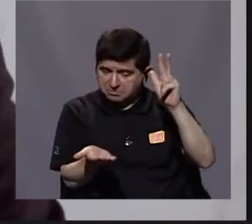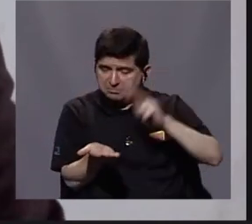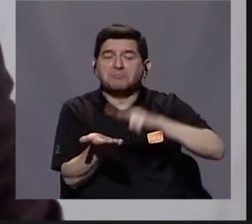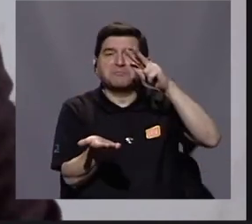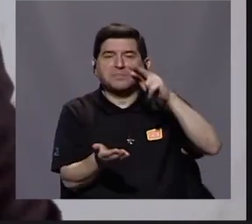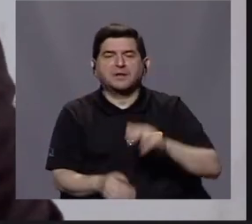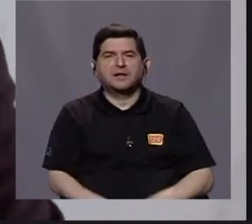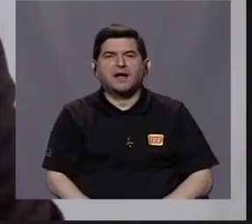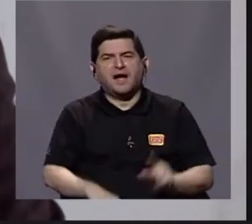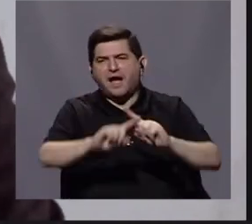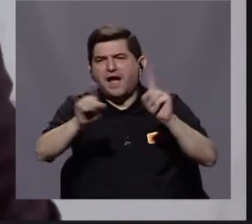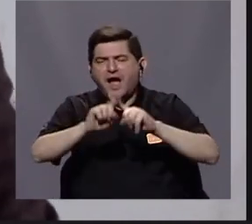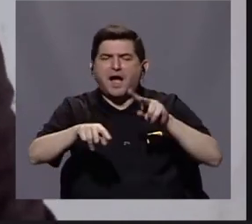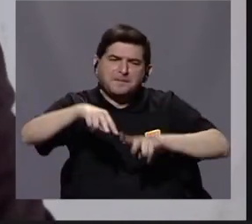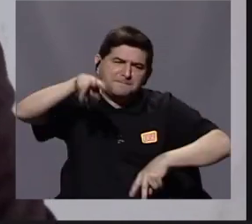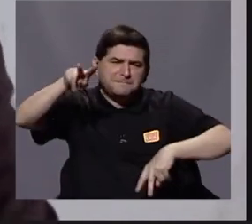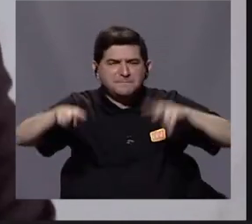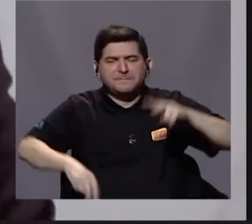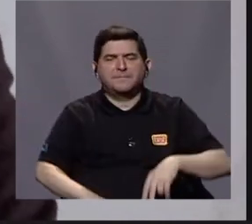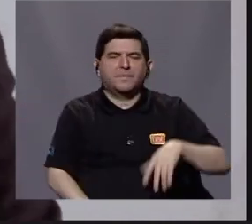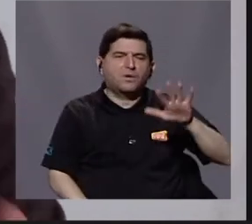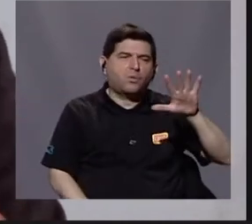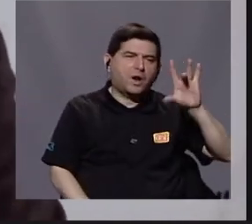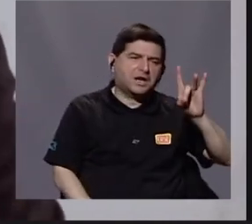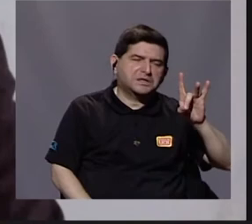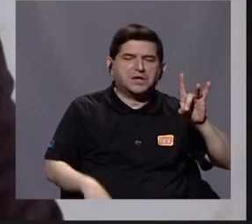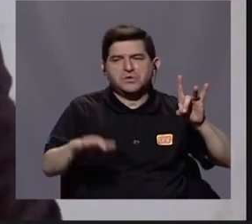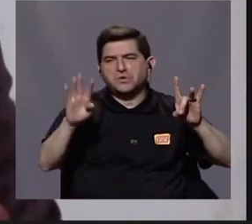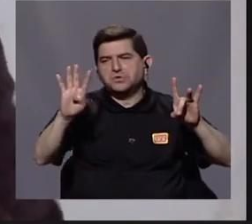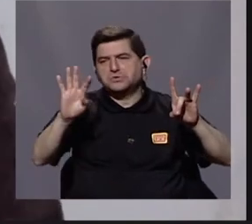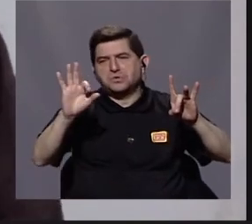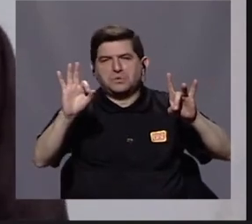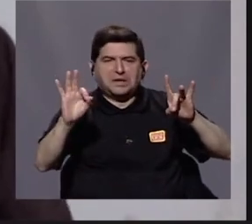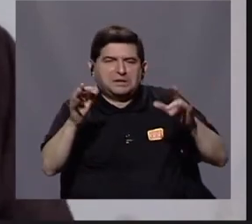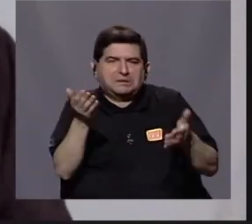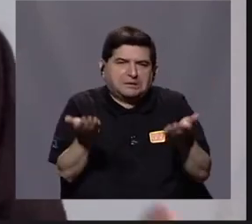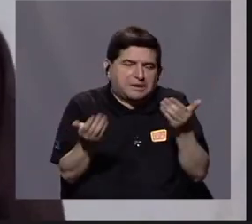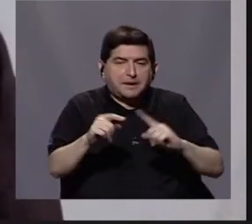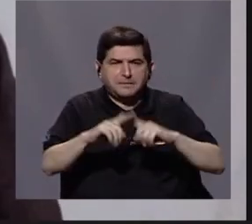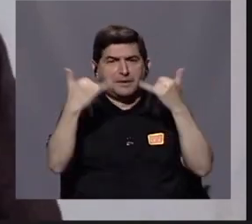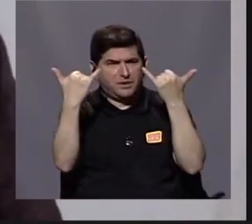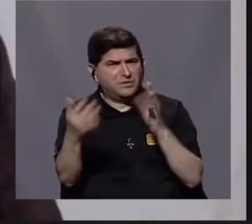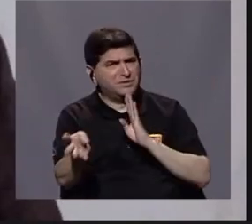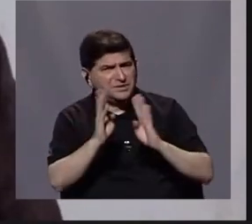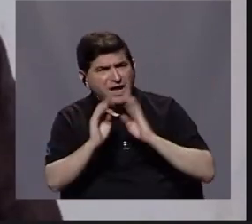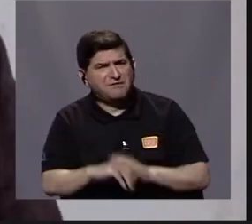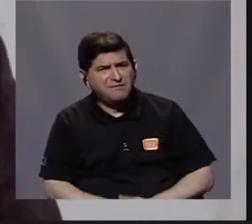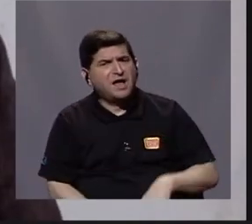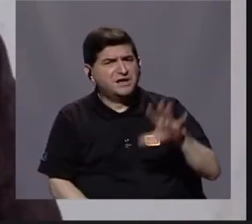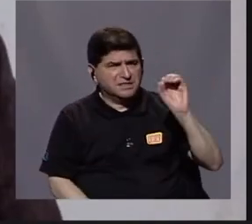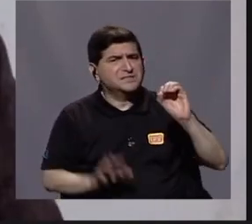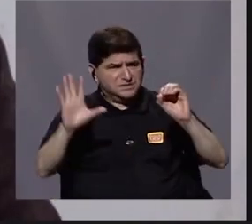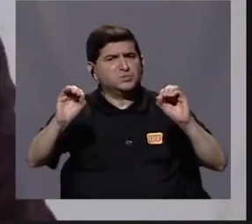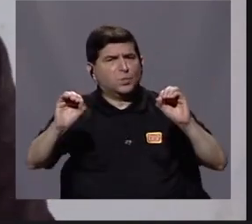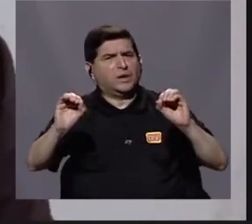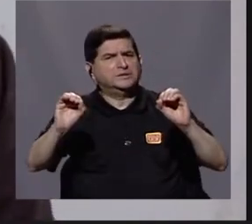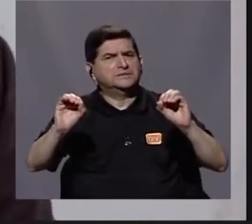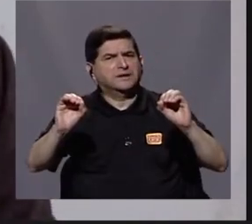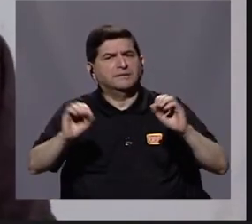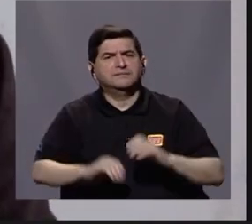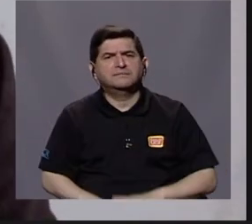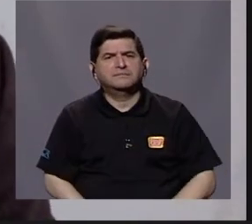supuesto, hay sus distintas variantes de 48-49%, pero ya podemos hablar de un 50-50, es decir, la